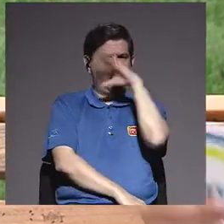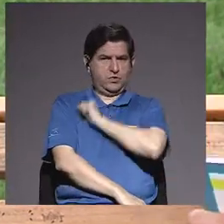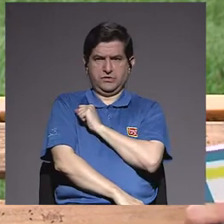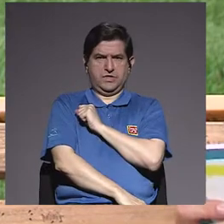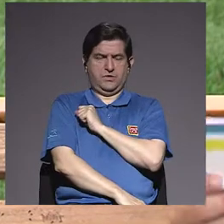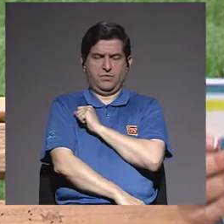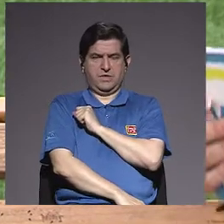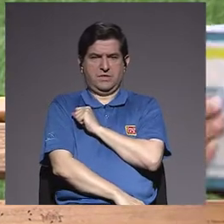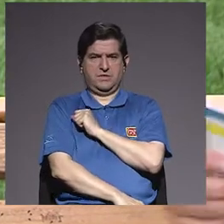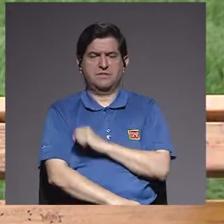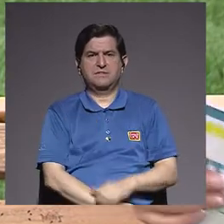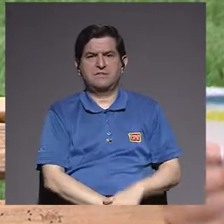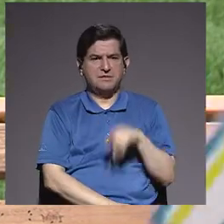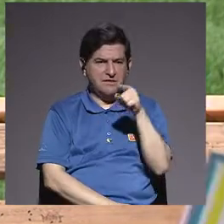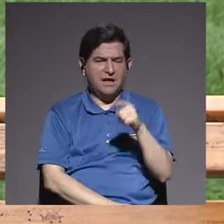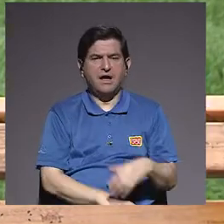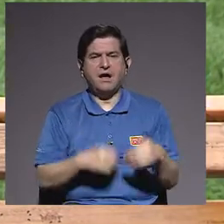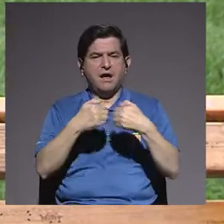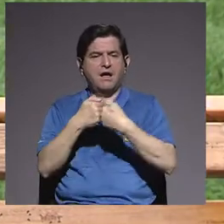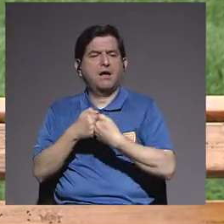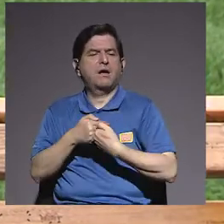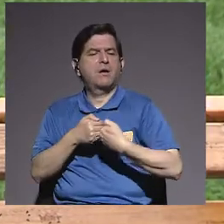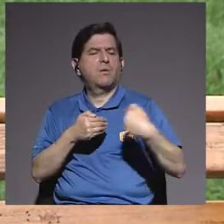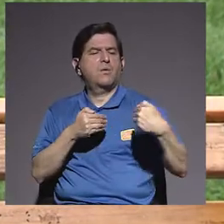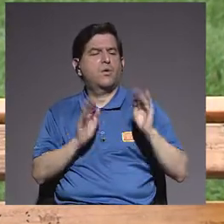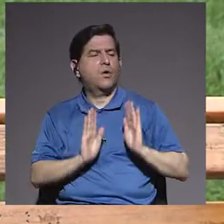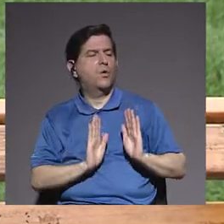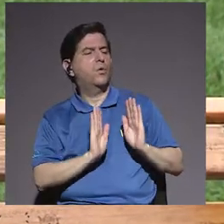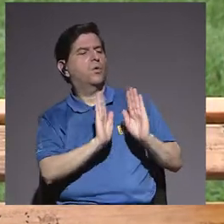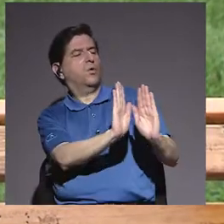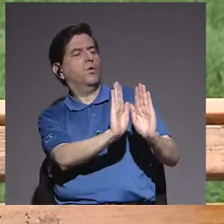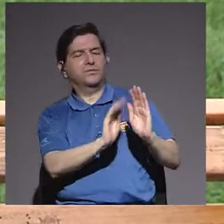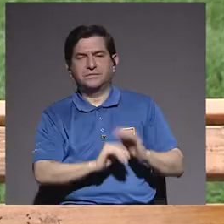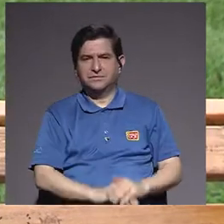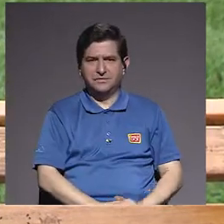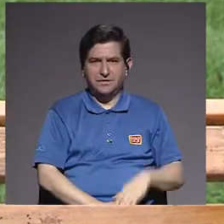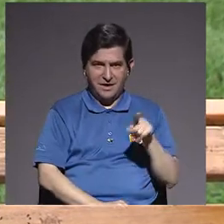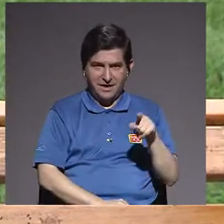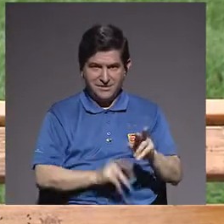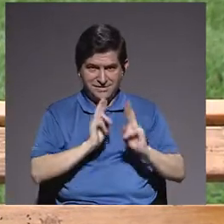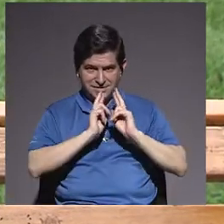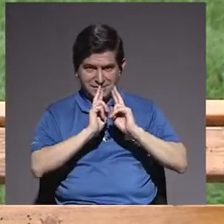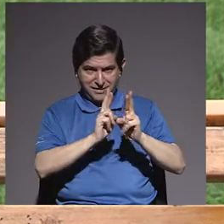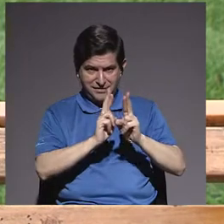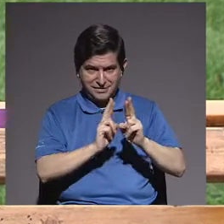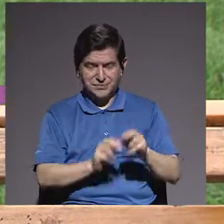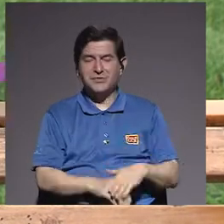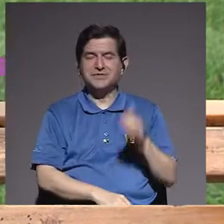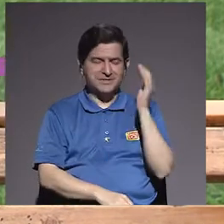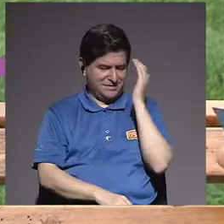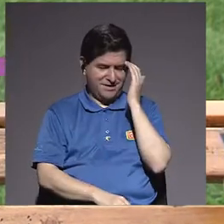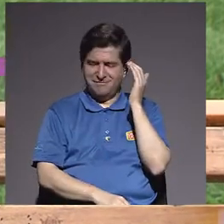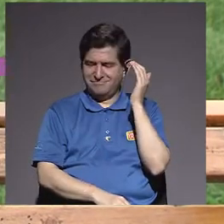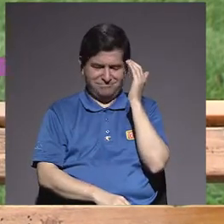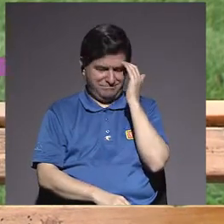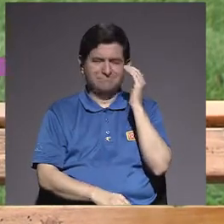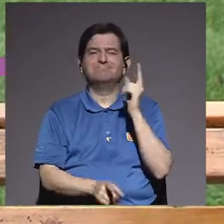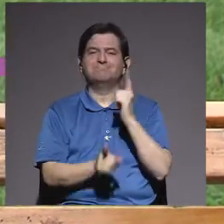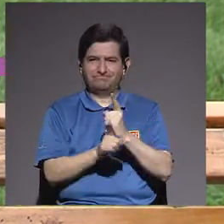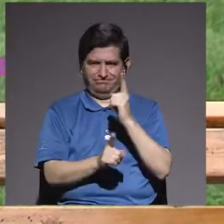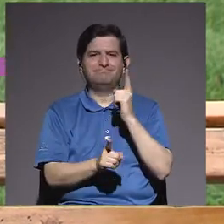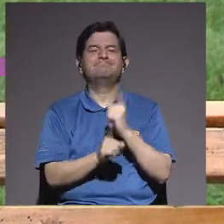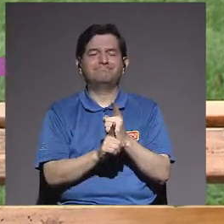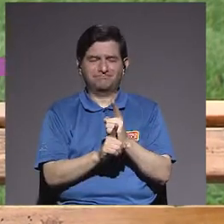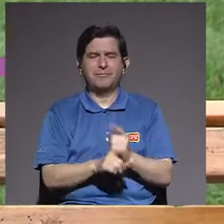cuenta que los están apartando. Es una respuesta inconsciente, hay muchas